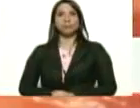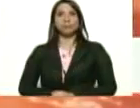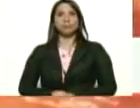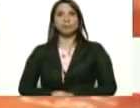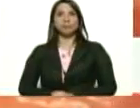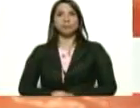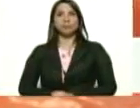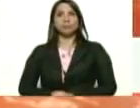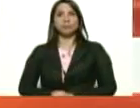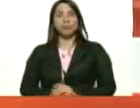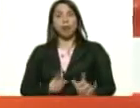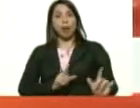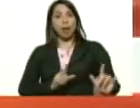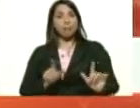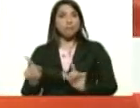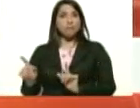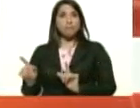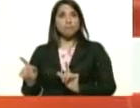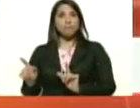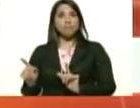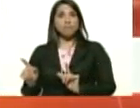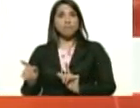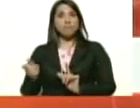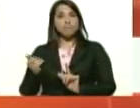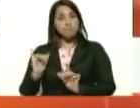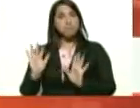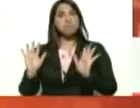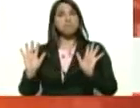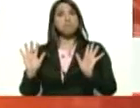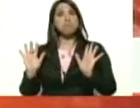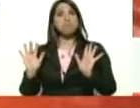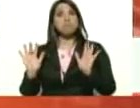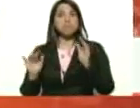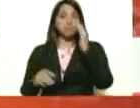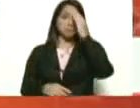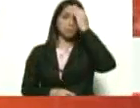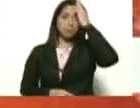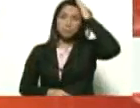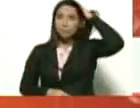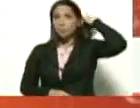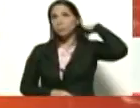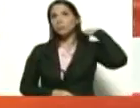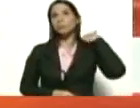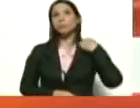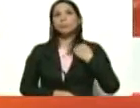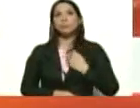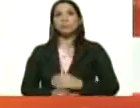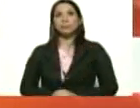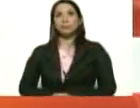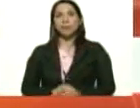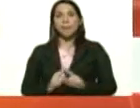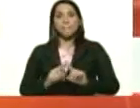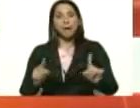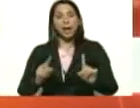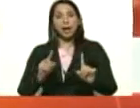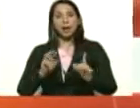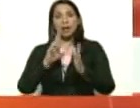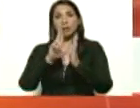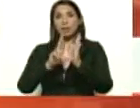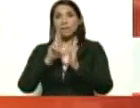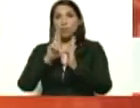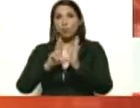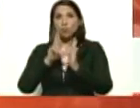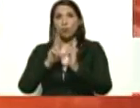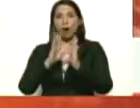la logística para albergar, atender